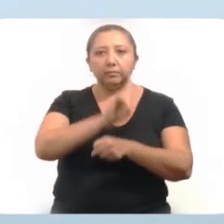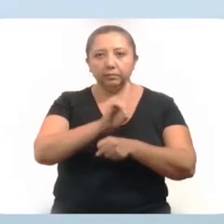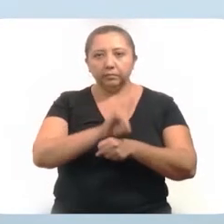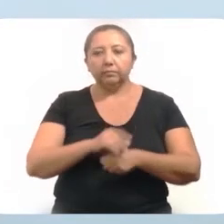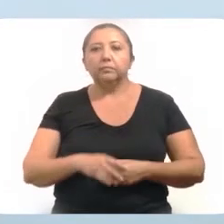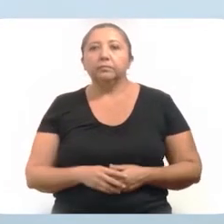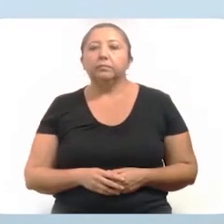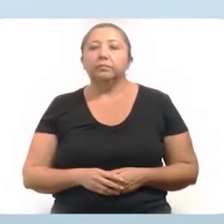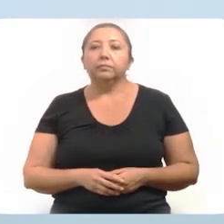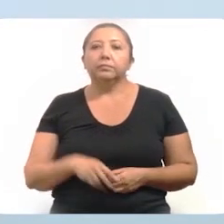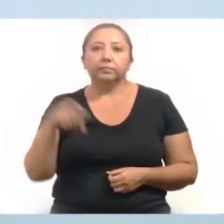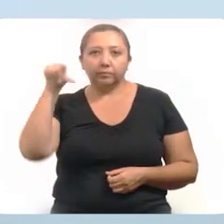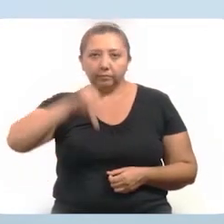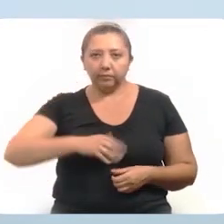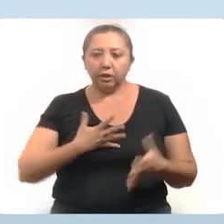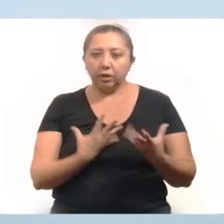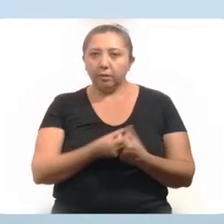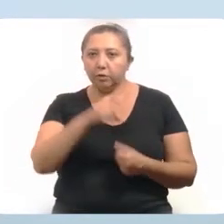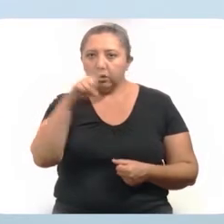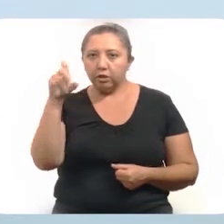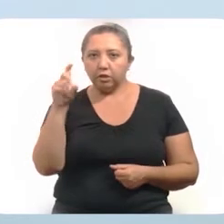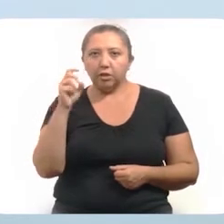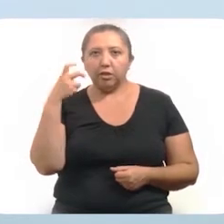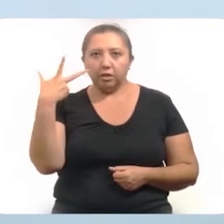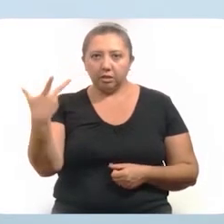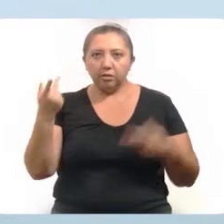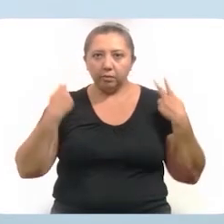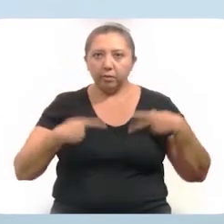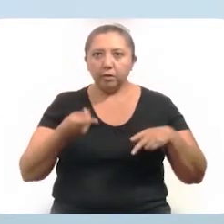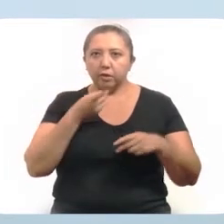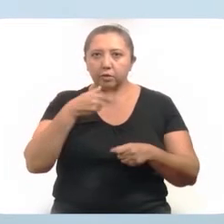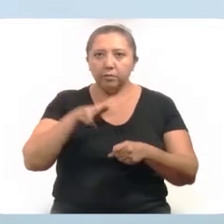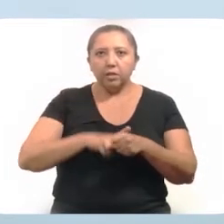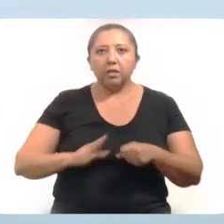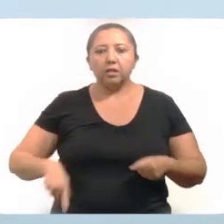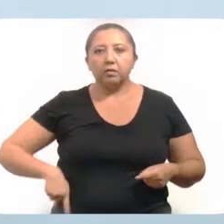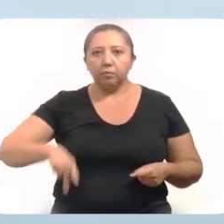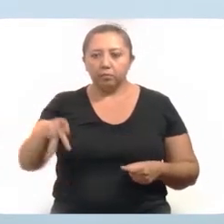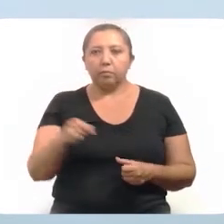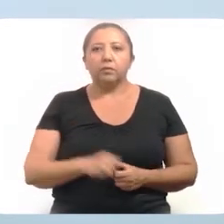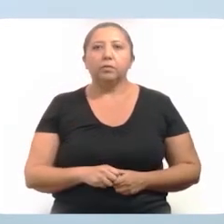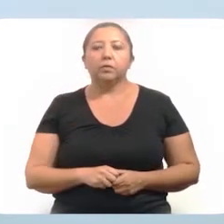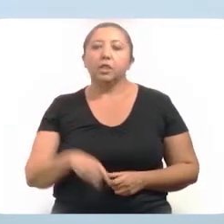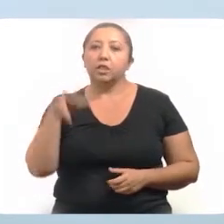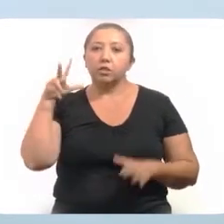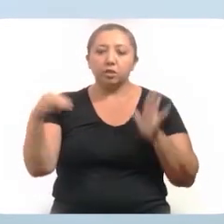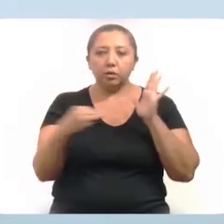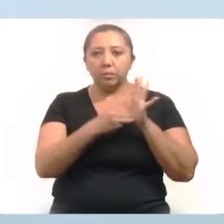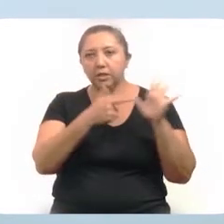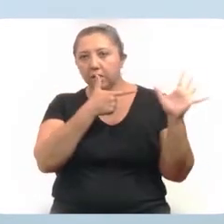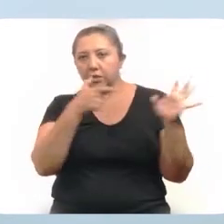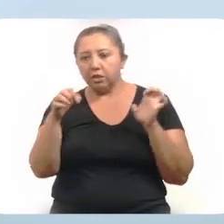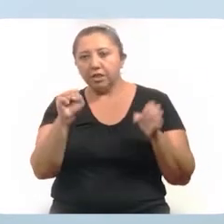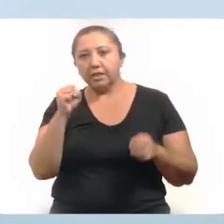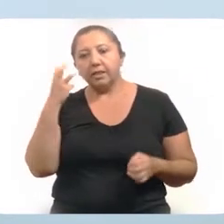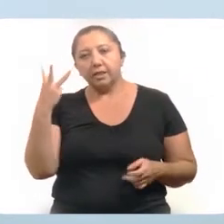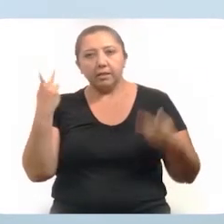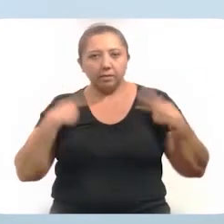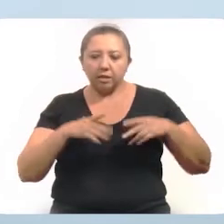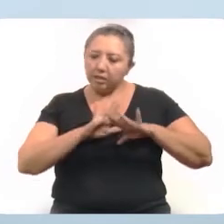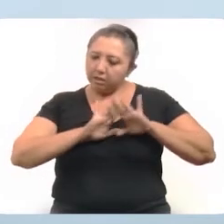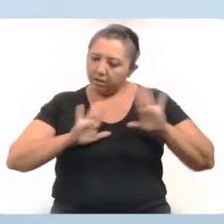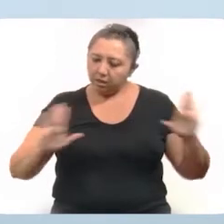ingresos diarios. El día de hoy tenemos 138 pacientes en hospitales públicos. 18,763